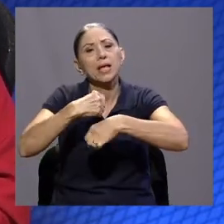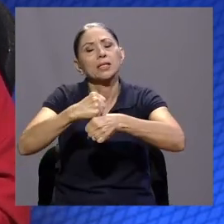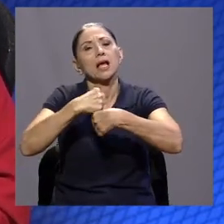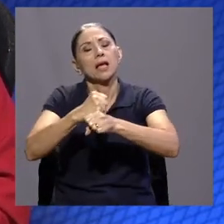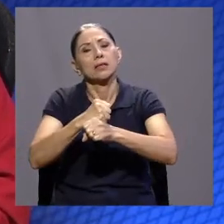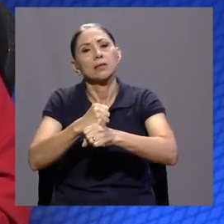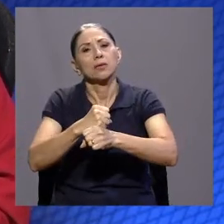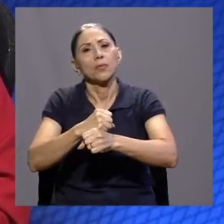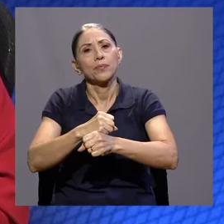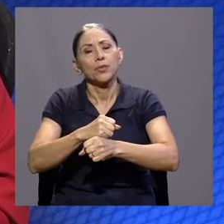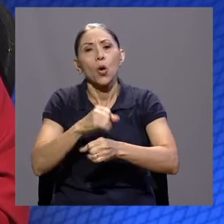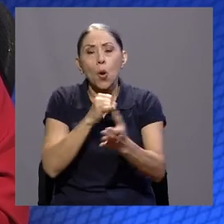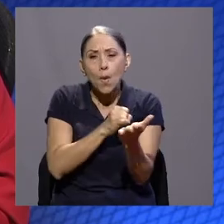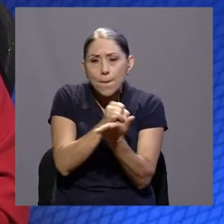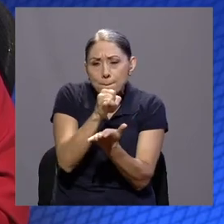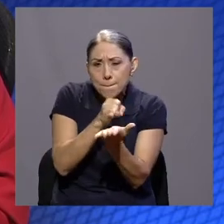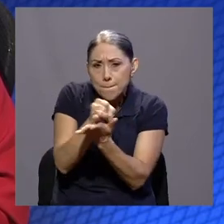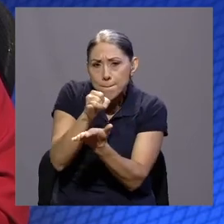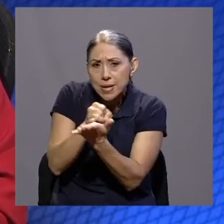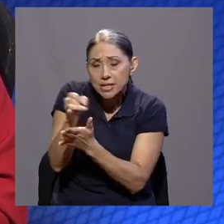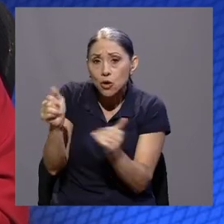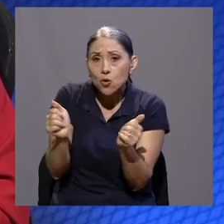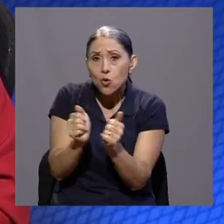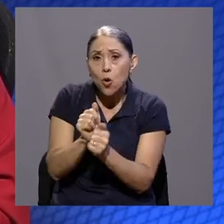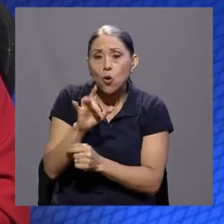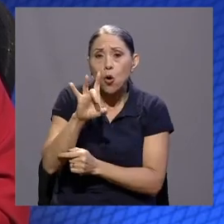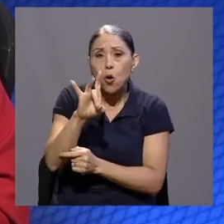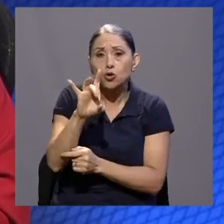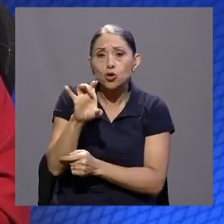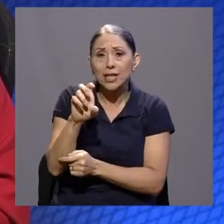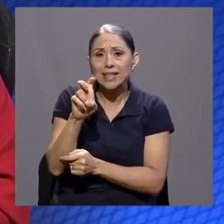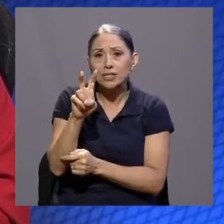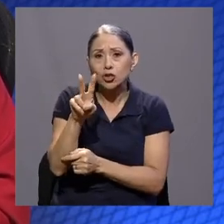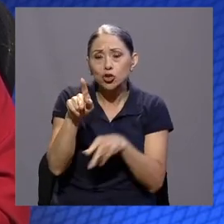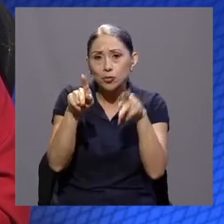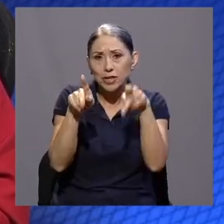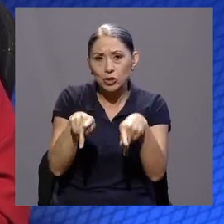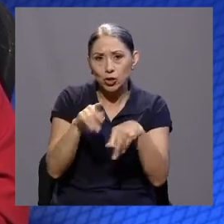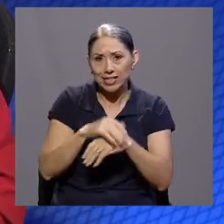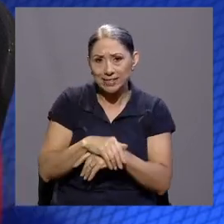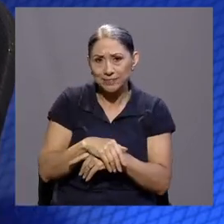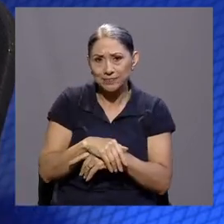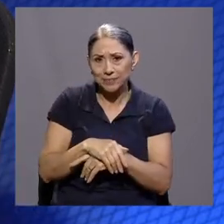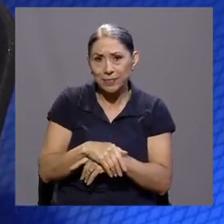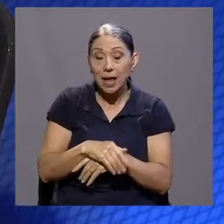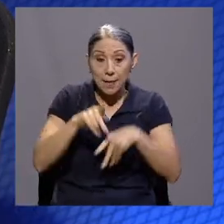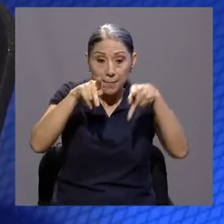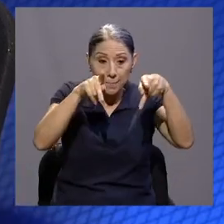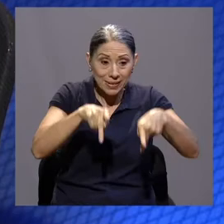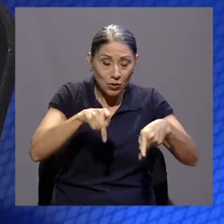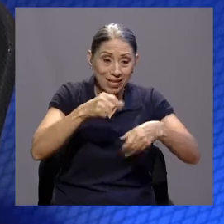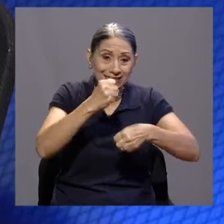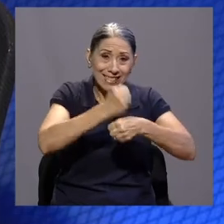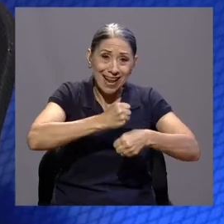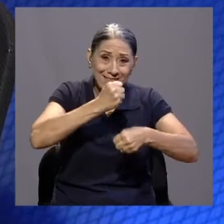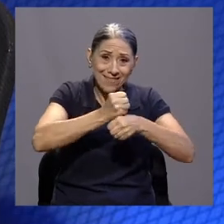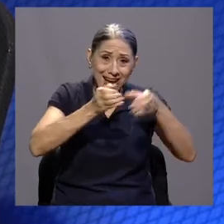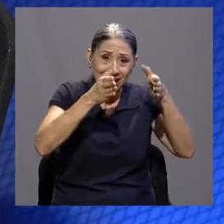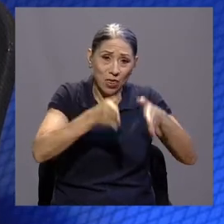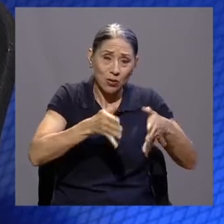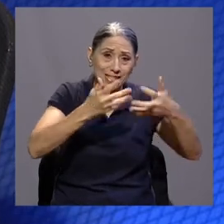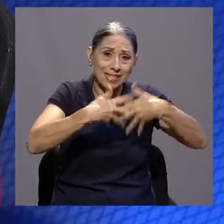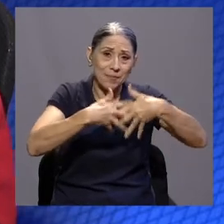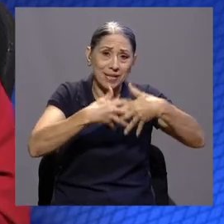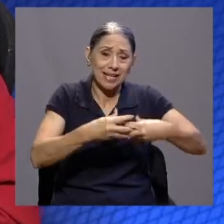lo que fue esta investigación con 802 personas, tanto trabajadores de empresas